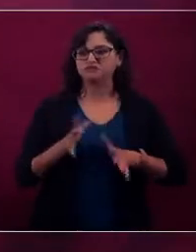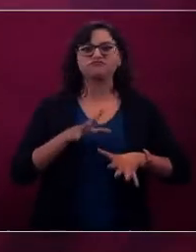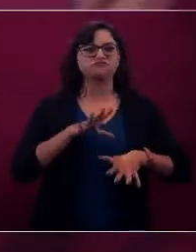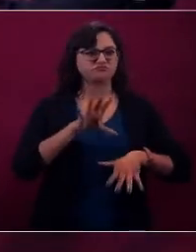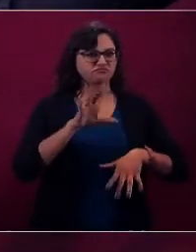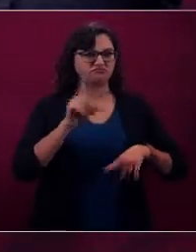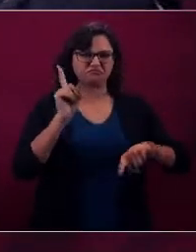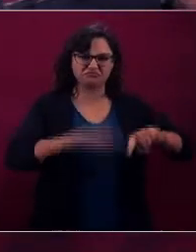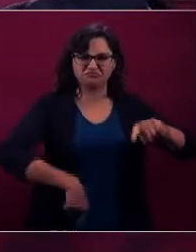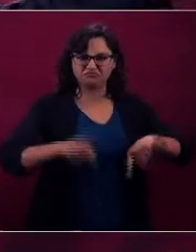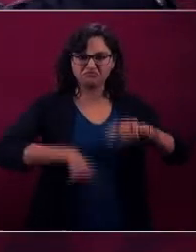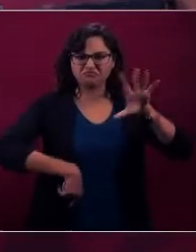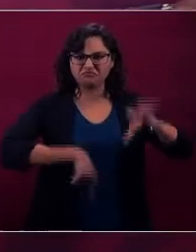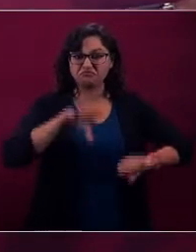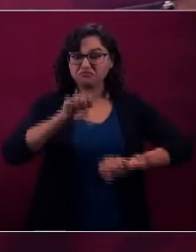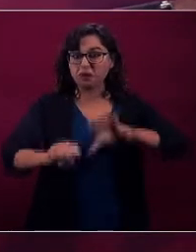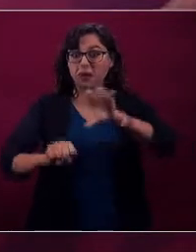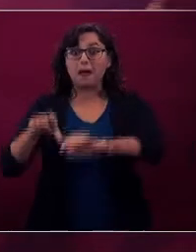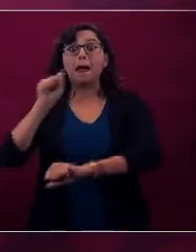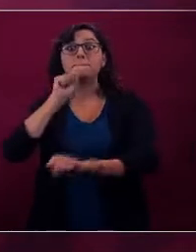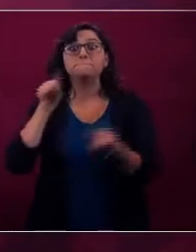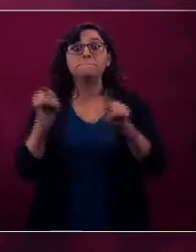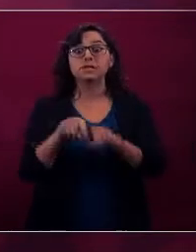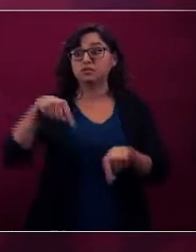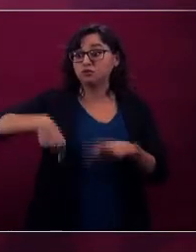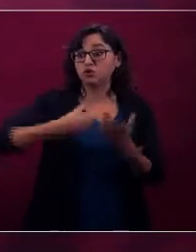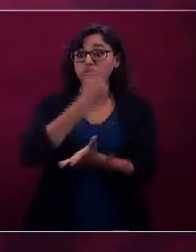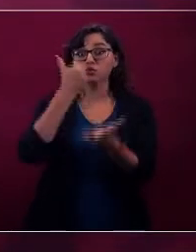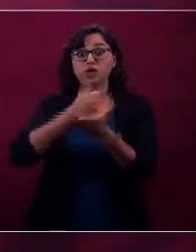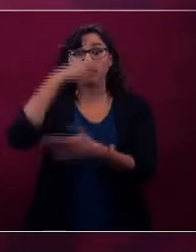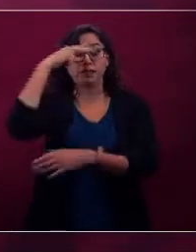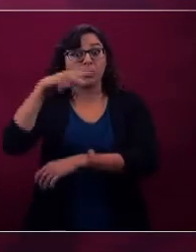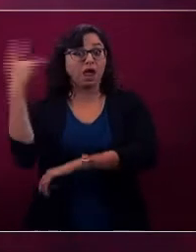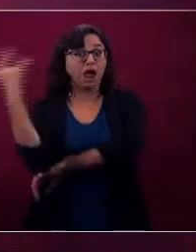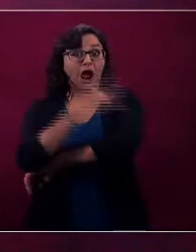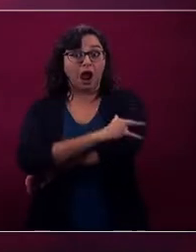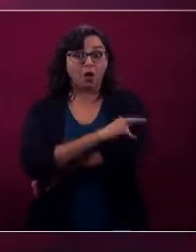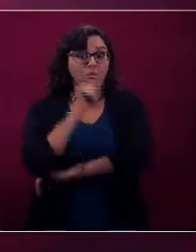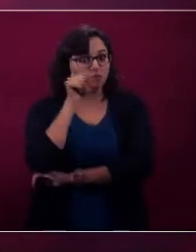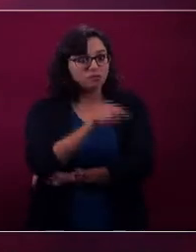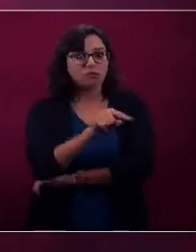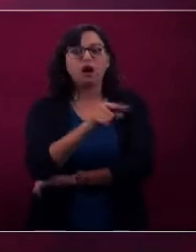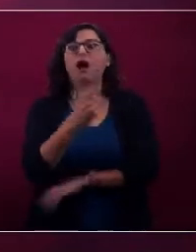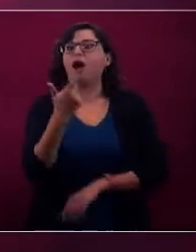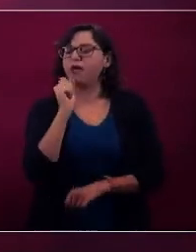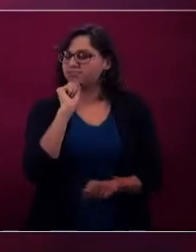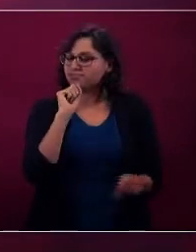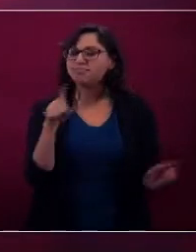en el aeropuerto de la Ciudad de México de